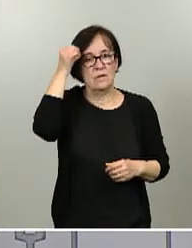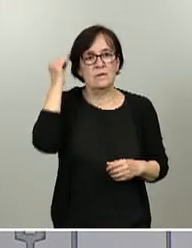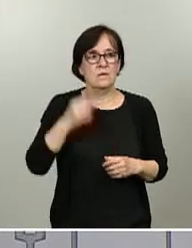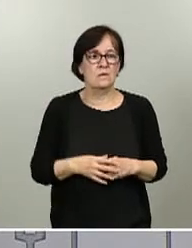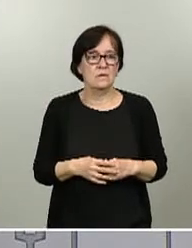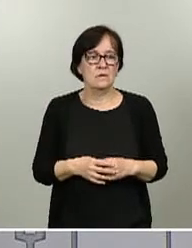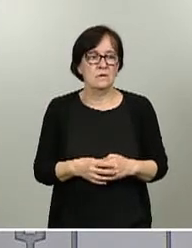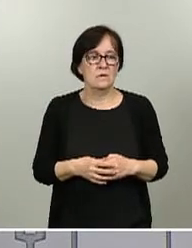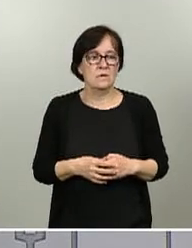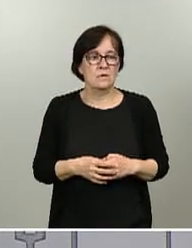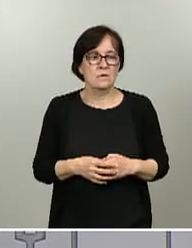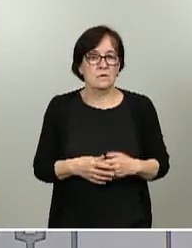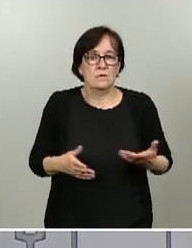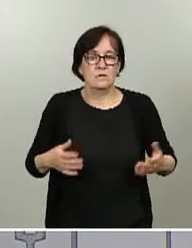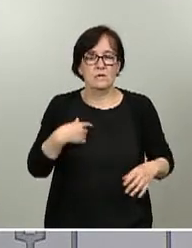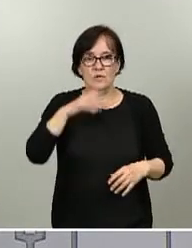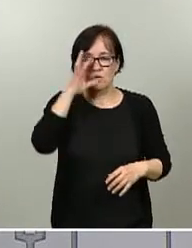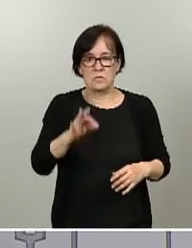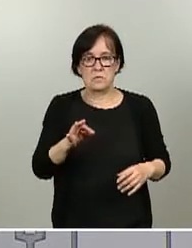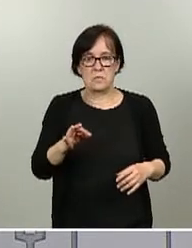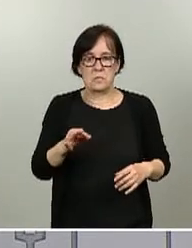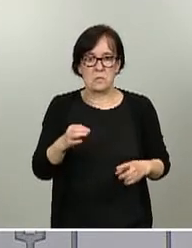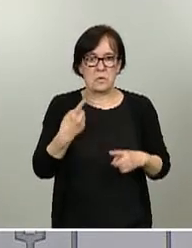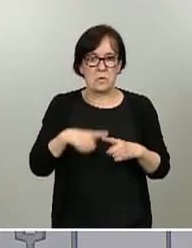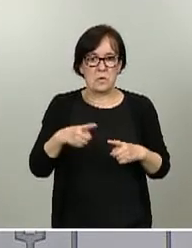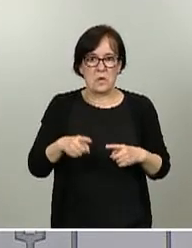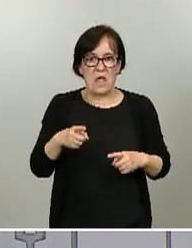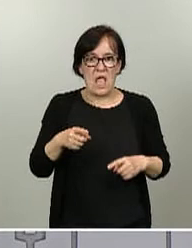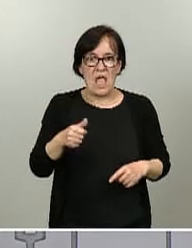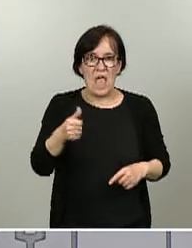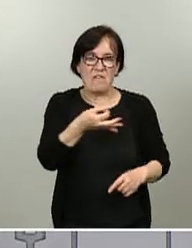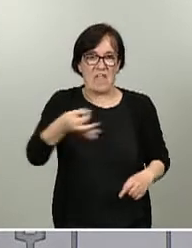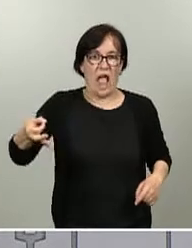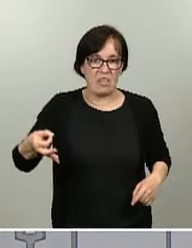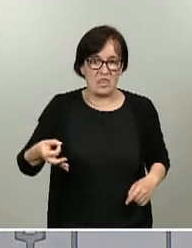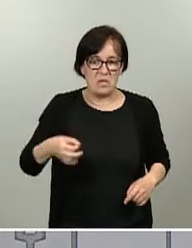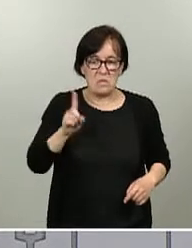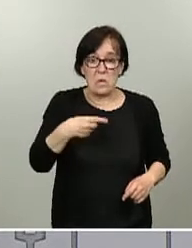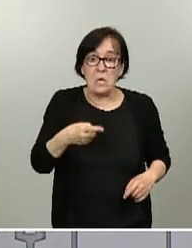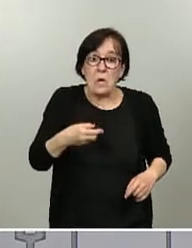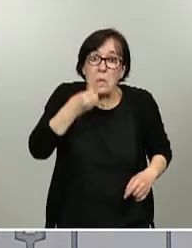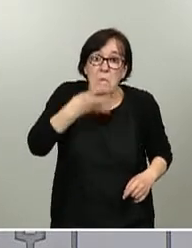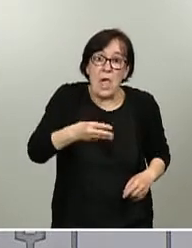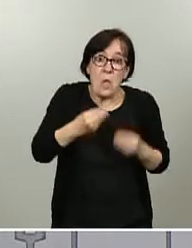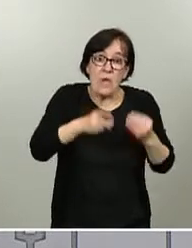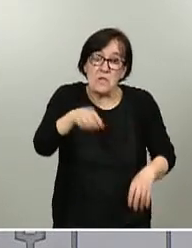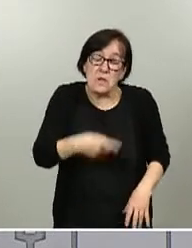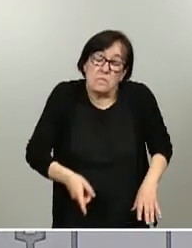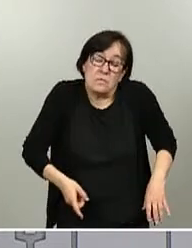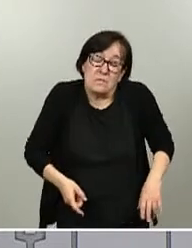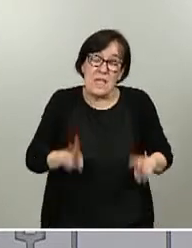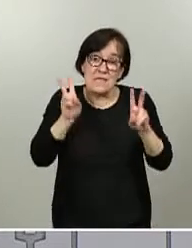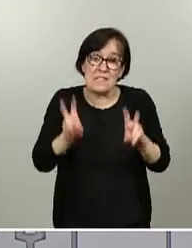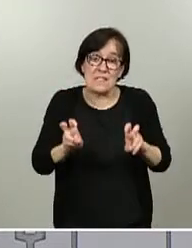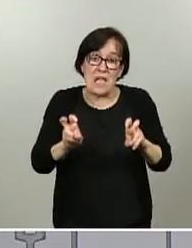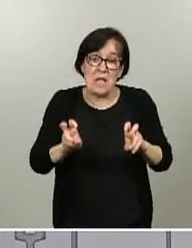Yo creo que lo que puedo hablar es de si es una actuación eficaz. La corrección o no, es una cuestión un poco más moral